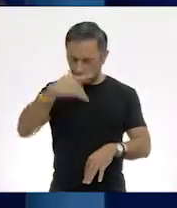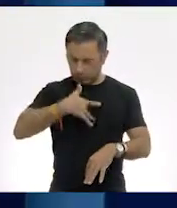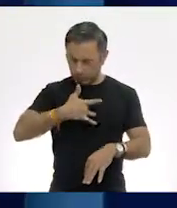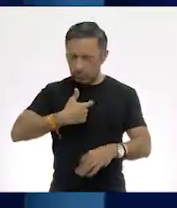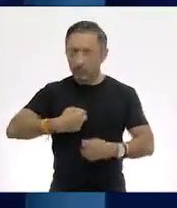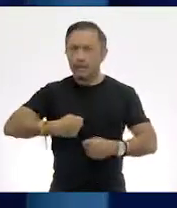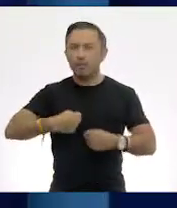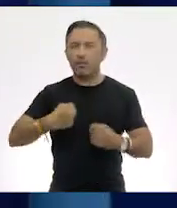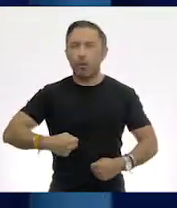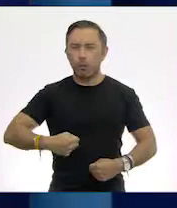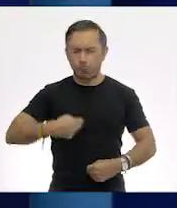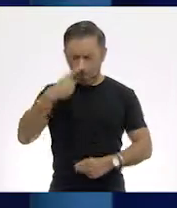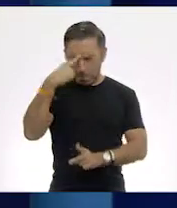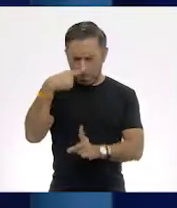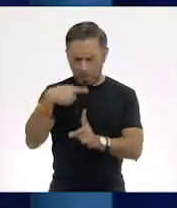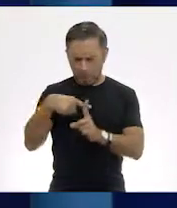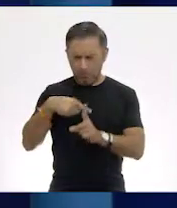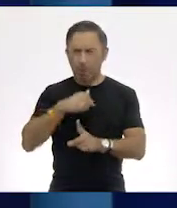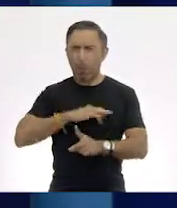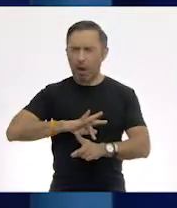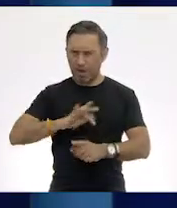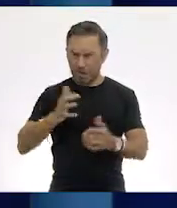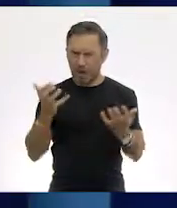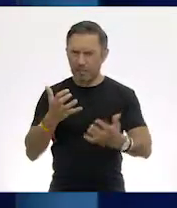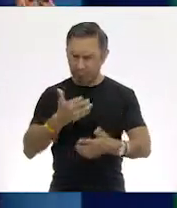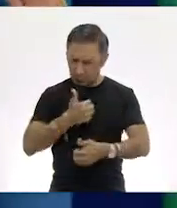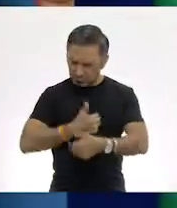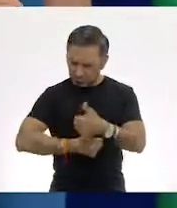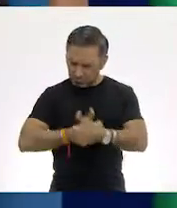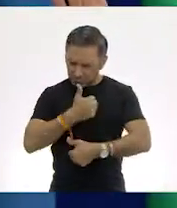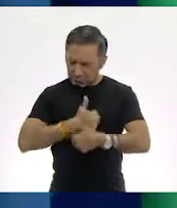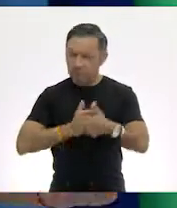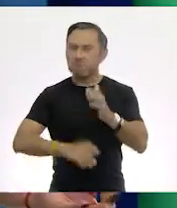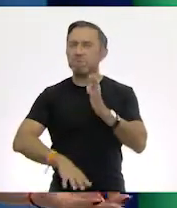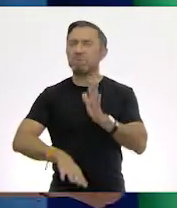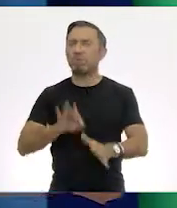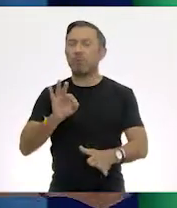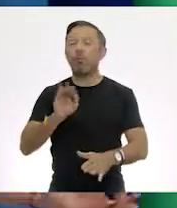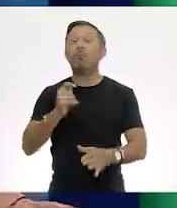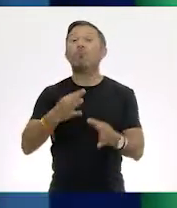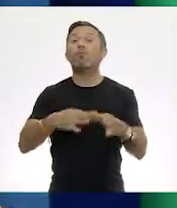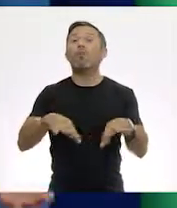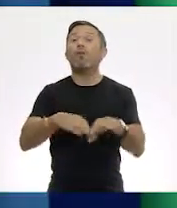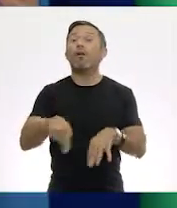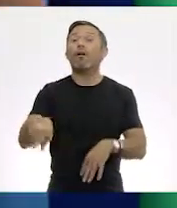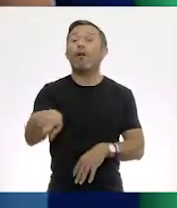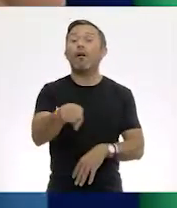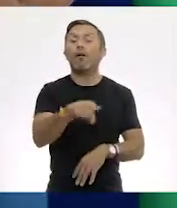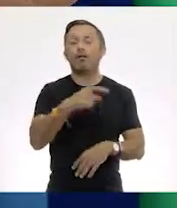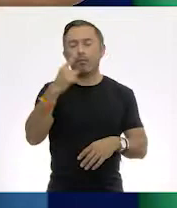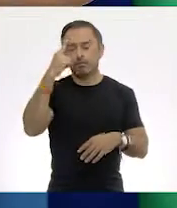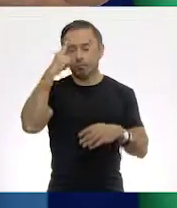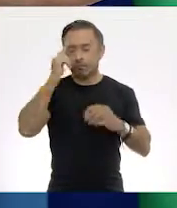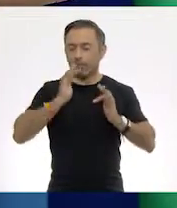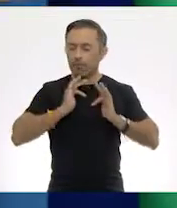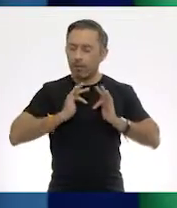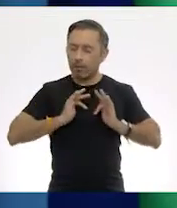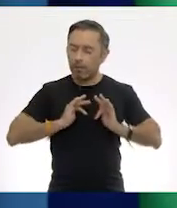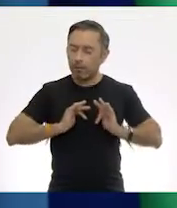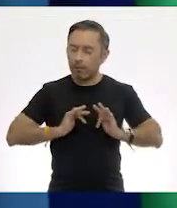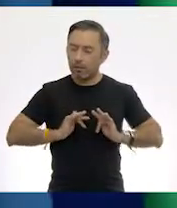los podremos resolver. Pero necesitamos estar relajados, visualizar como